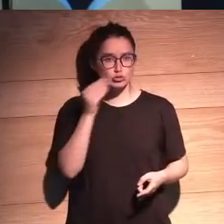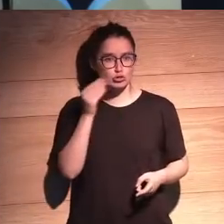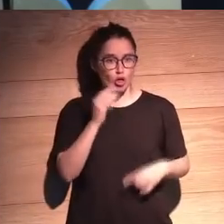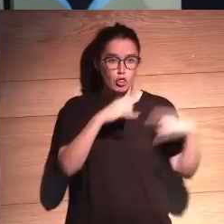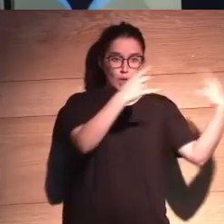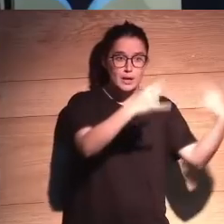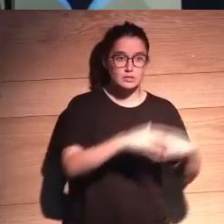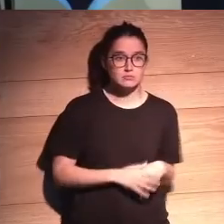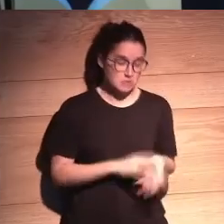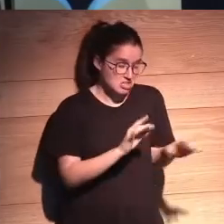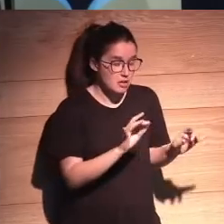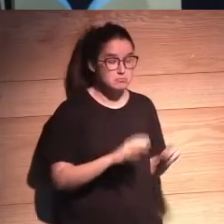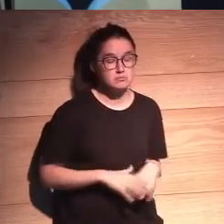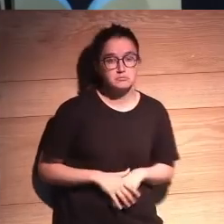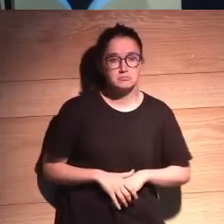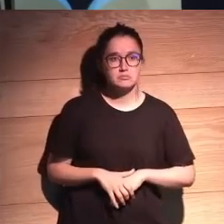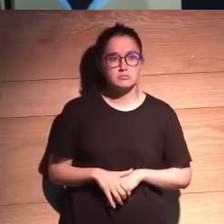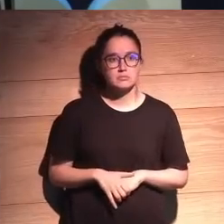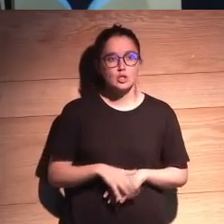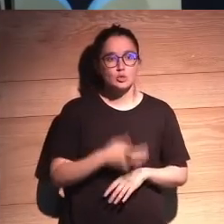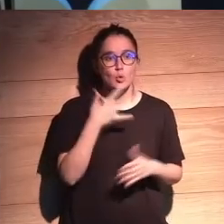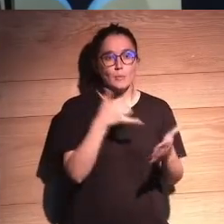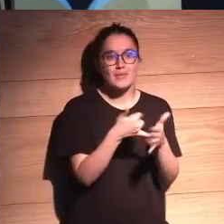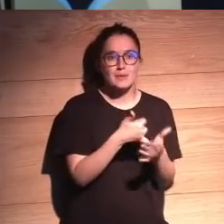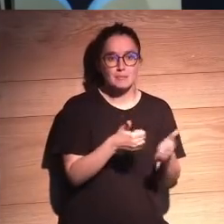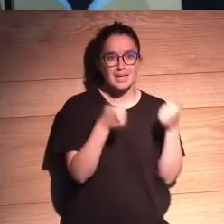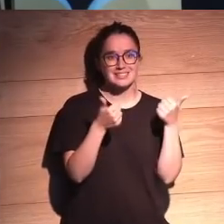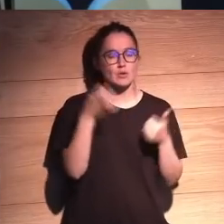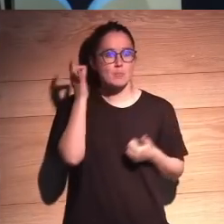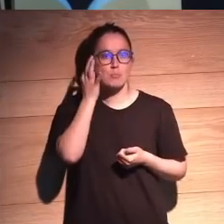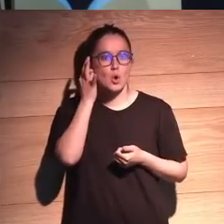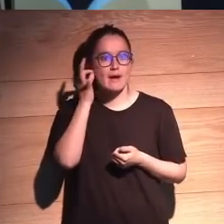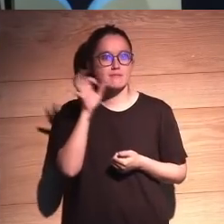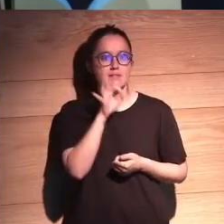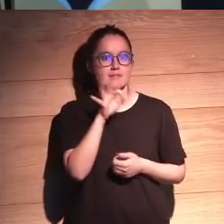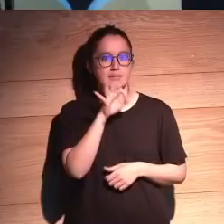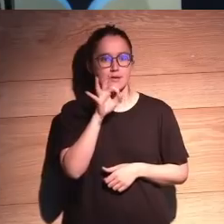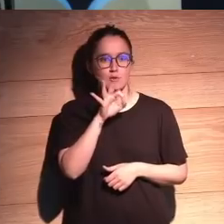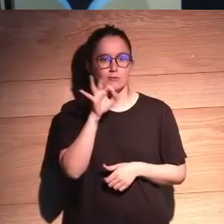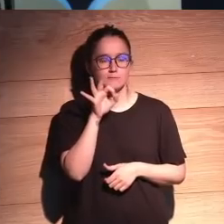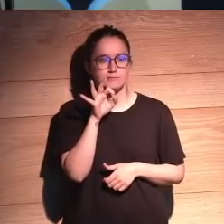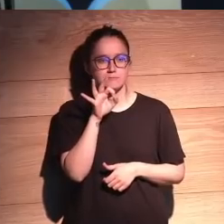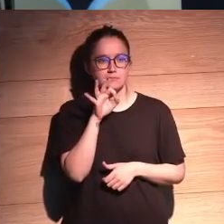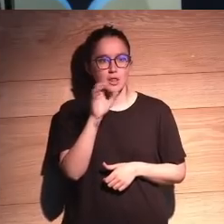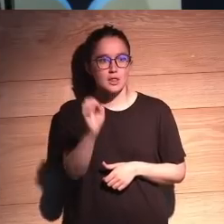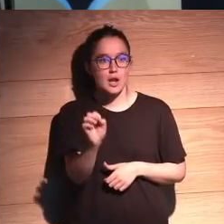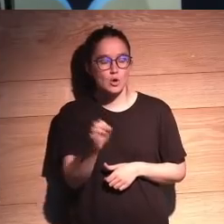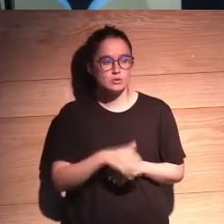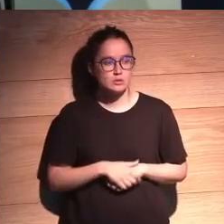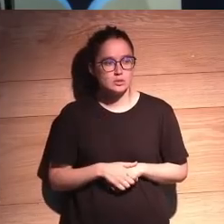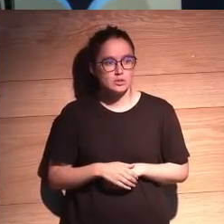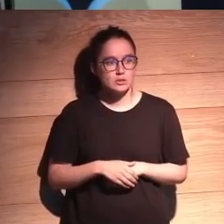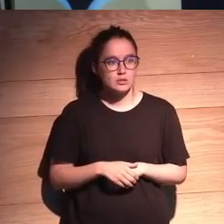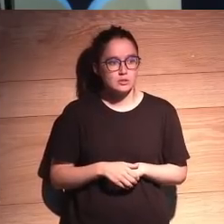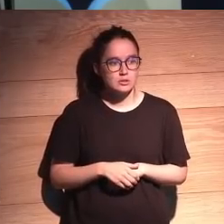tontos ¿sí no? sí ¿no? ¿tú eres más débil que una mujer del siglo cero? no